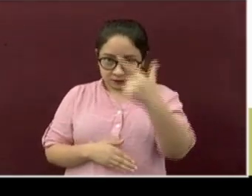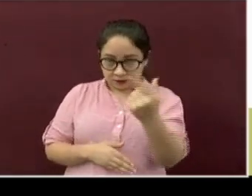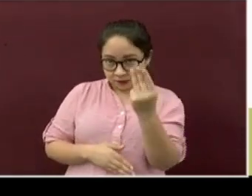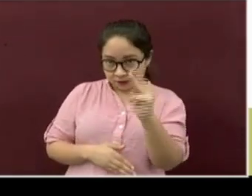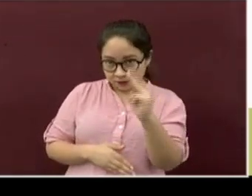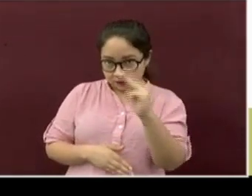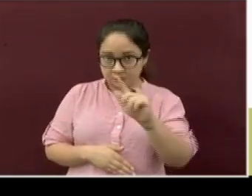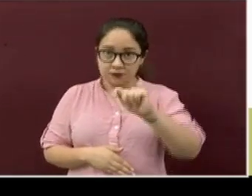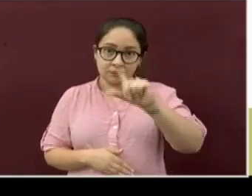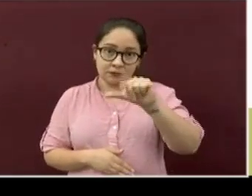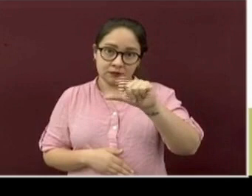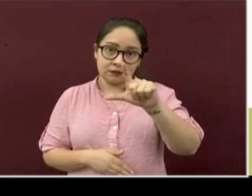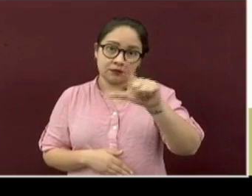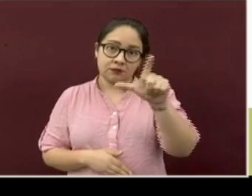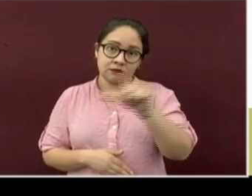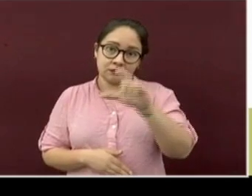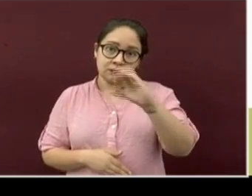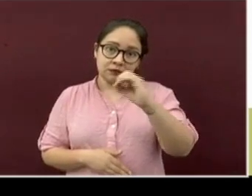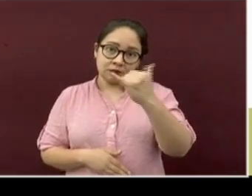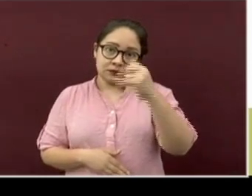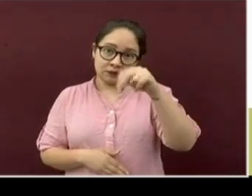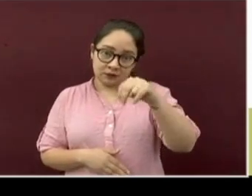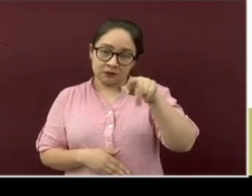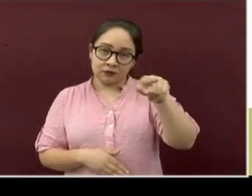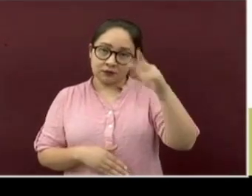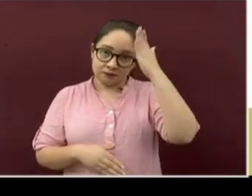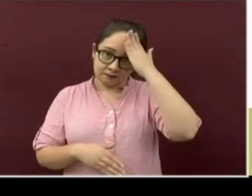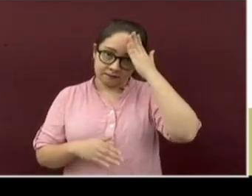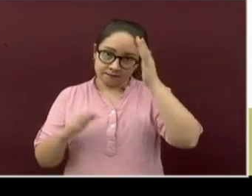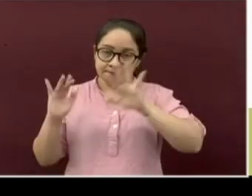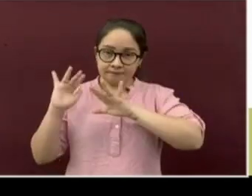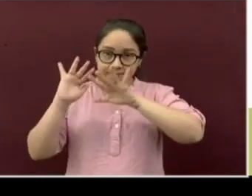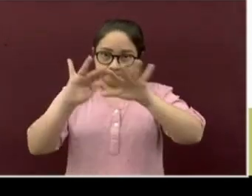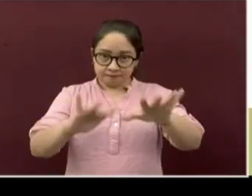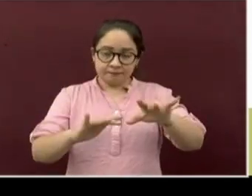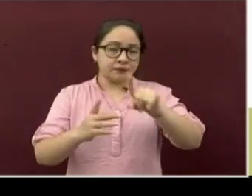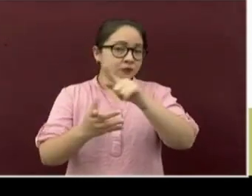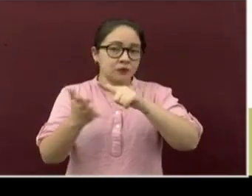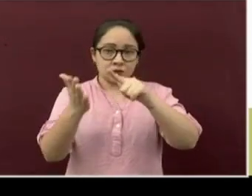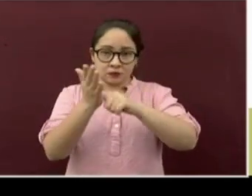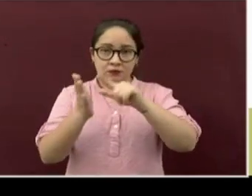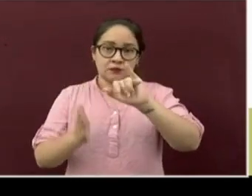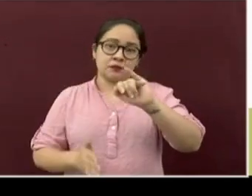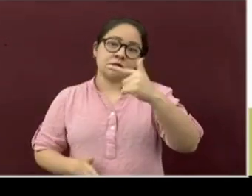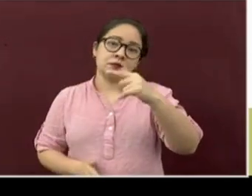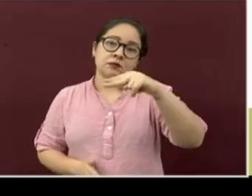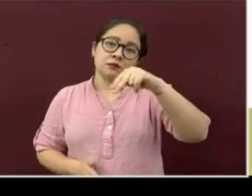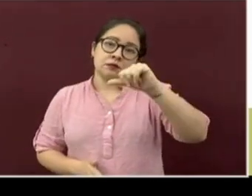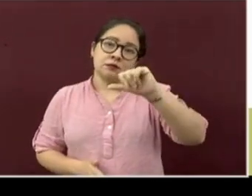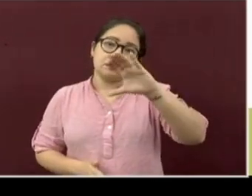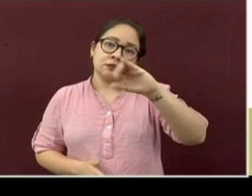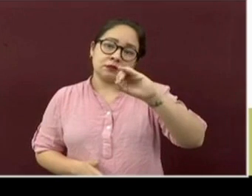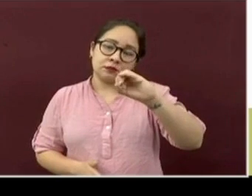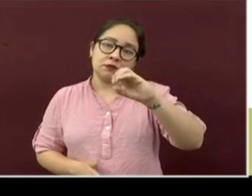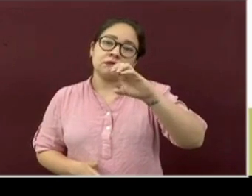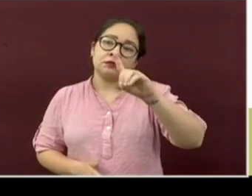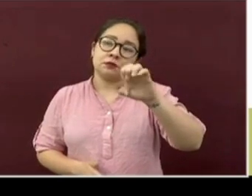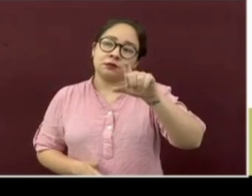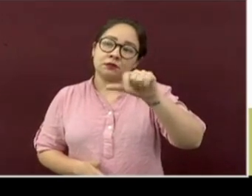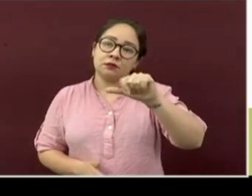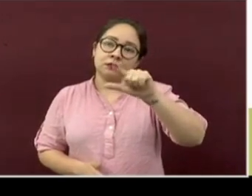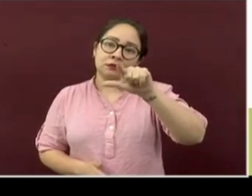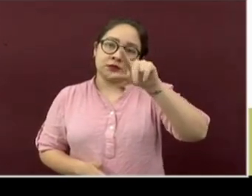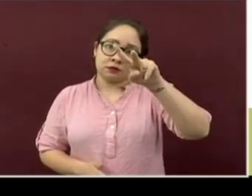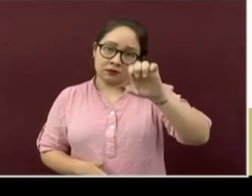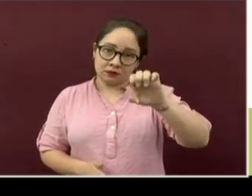Tlaliscollán será la macro sede para Ignacio de la Llave y Tlaliscollán. La